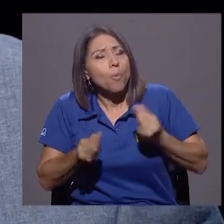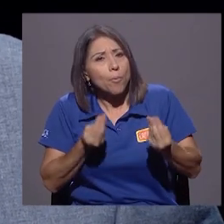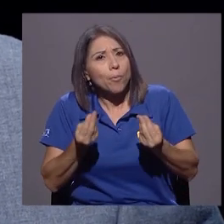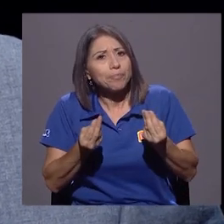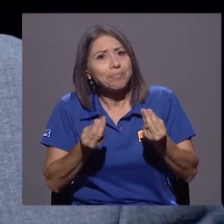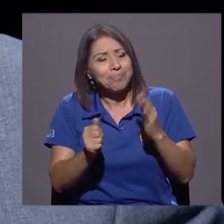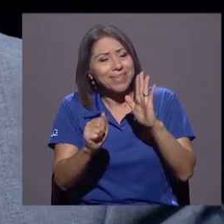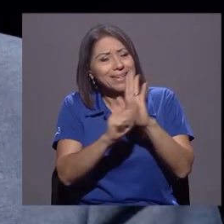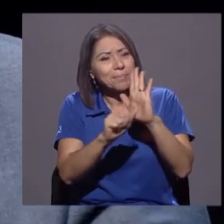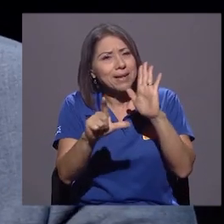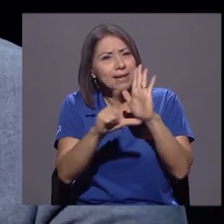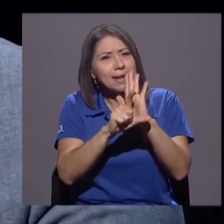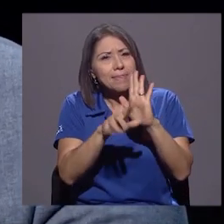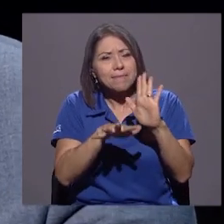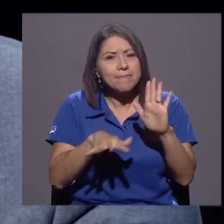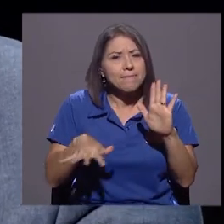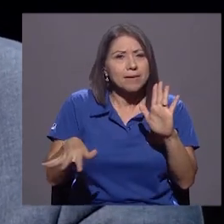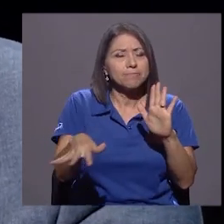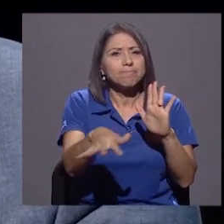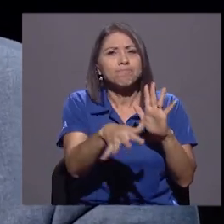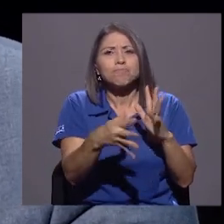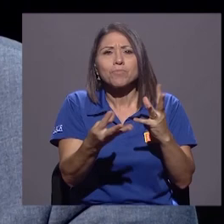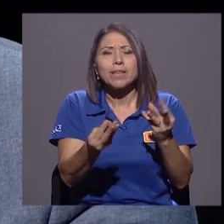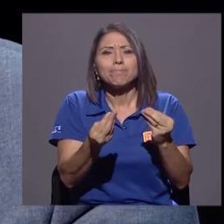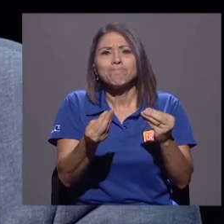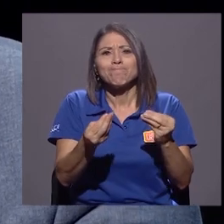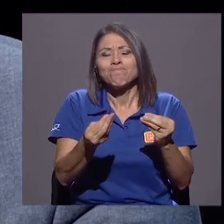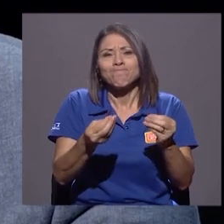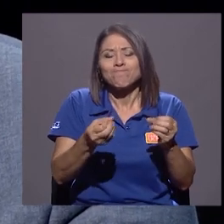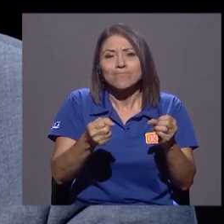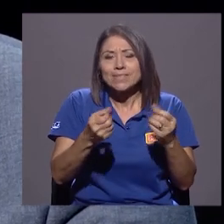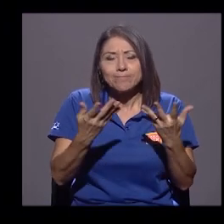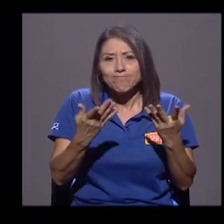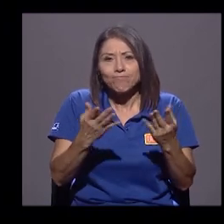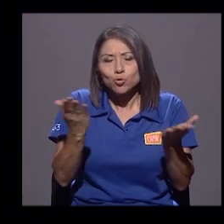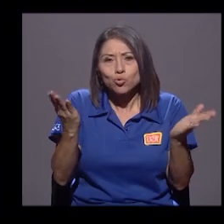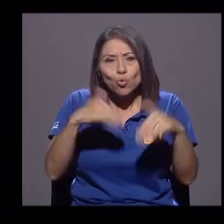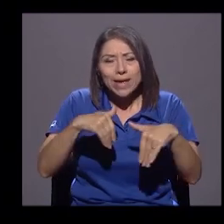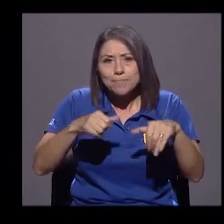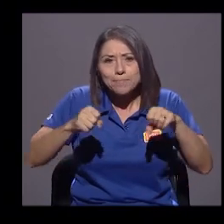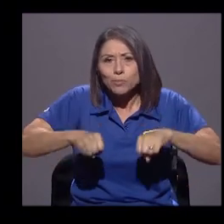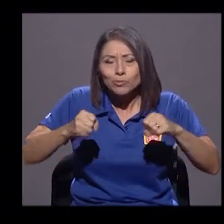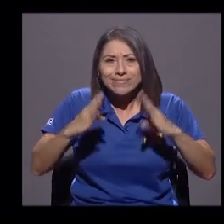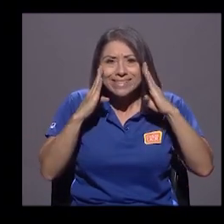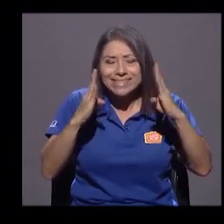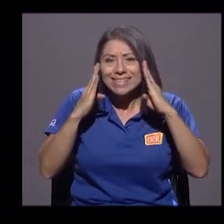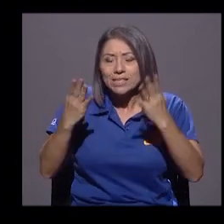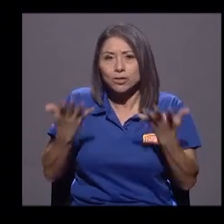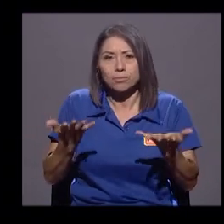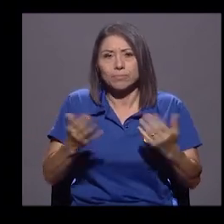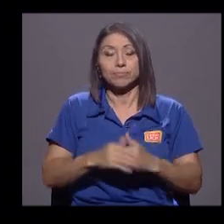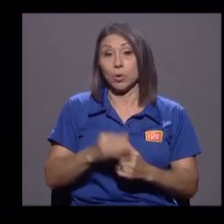diría yo, con incapacidad de atención? En los últimos procesos electorales,